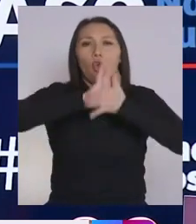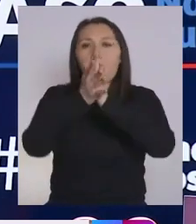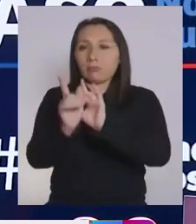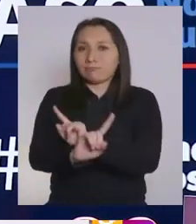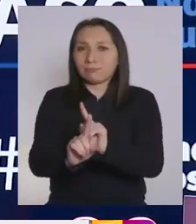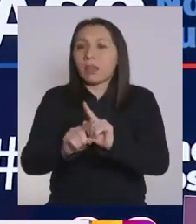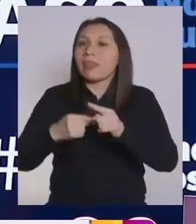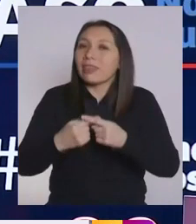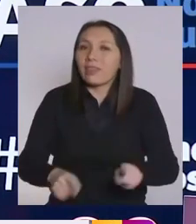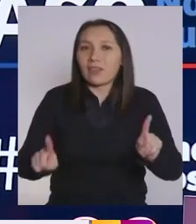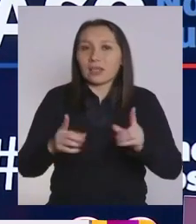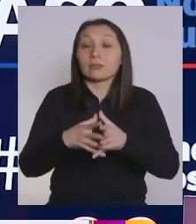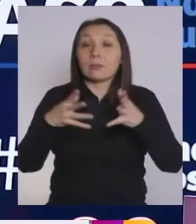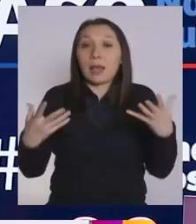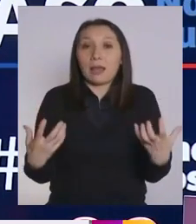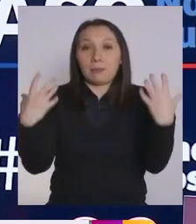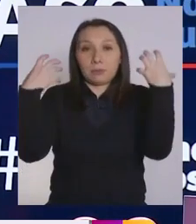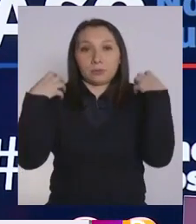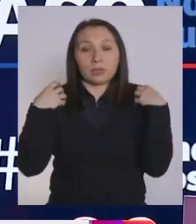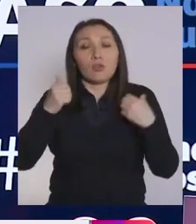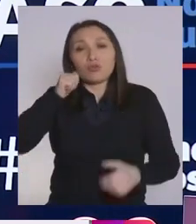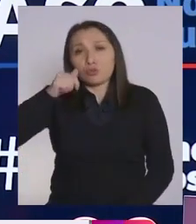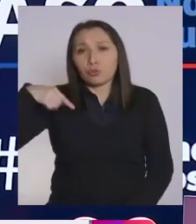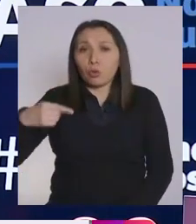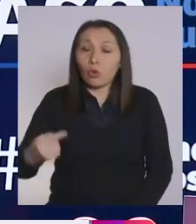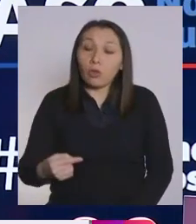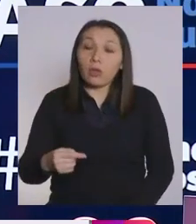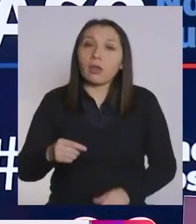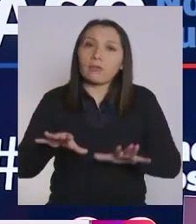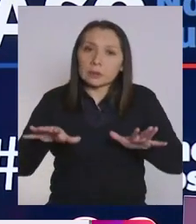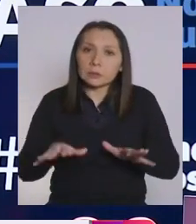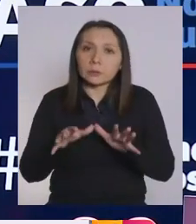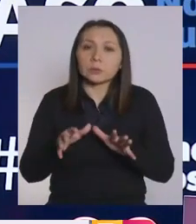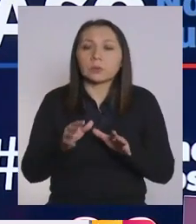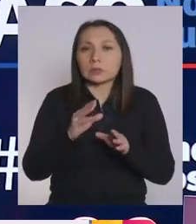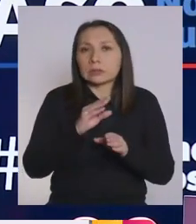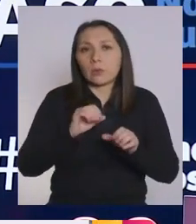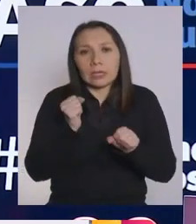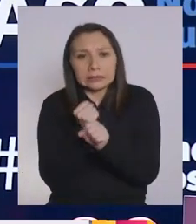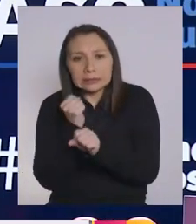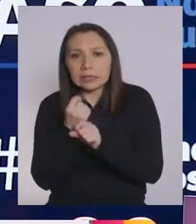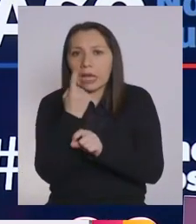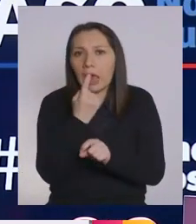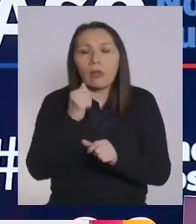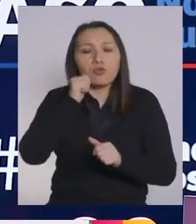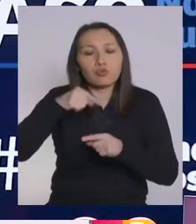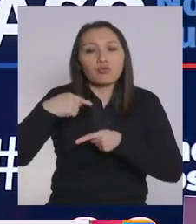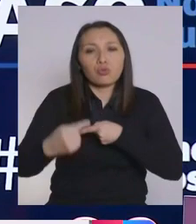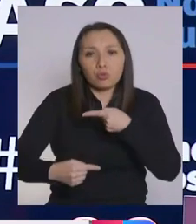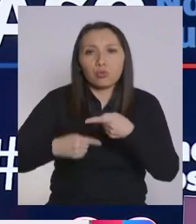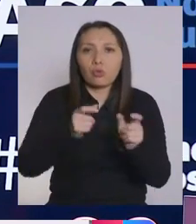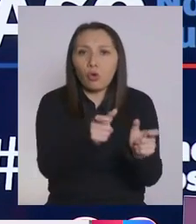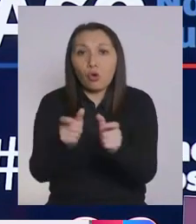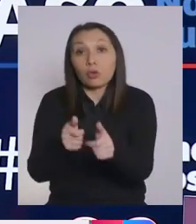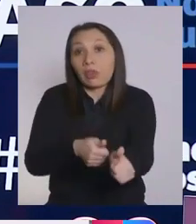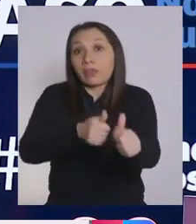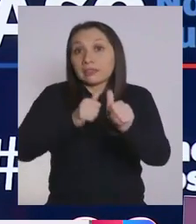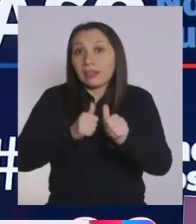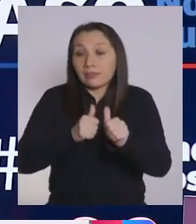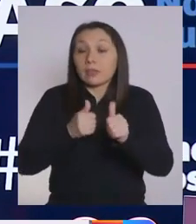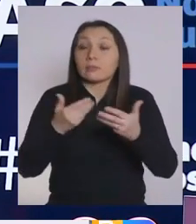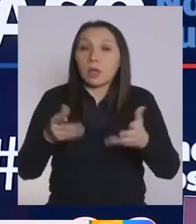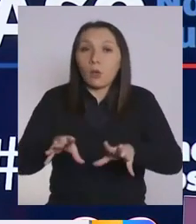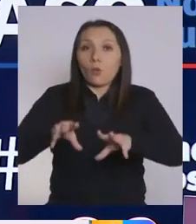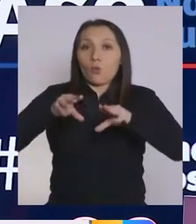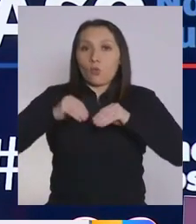y por supuesto es una gran responsabilidad y cada día tiene su afán, como se dice, cada día también tiene su desafío y